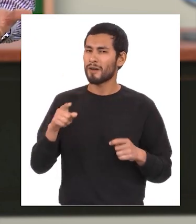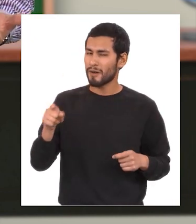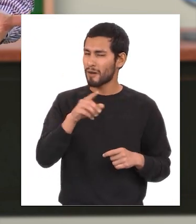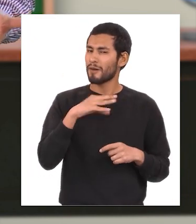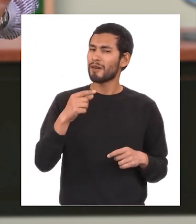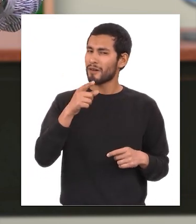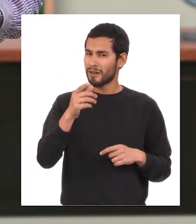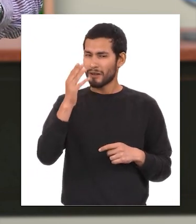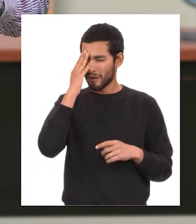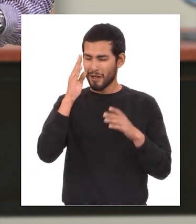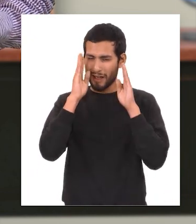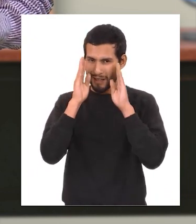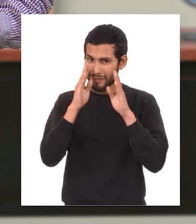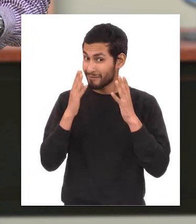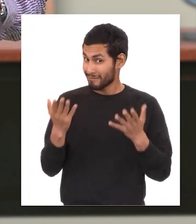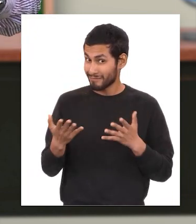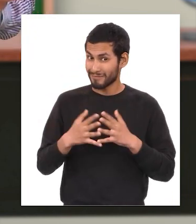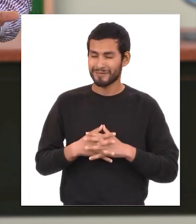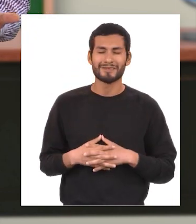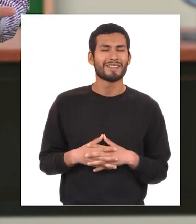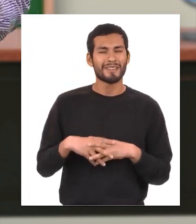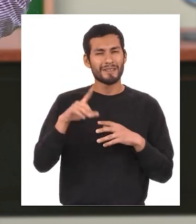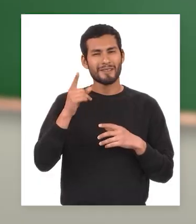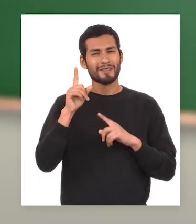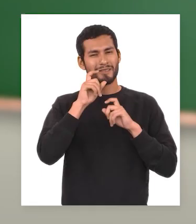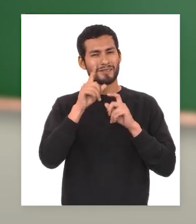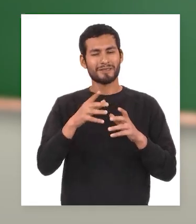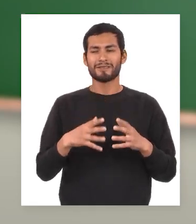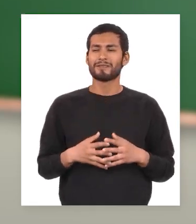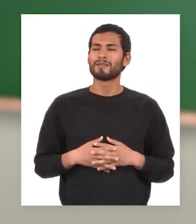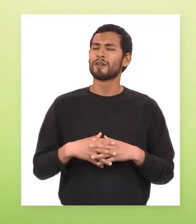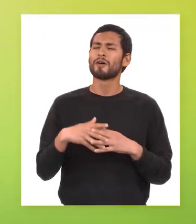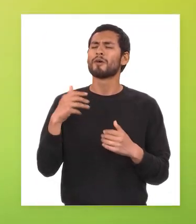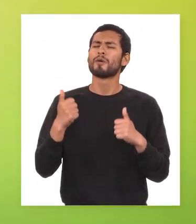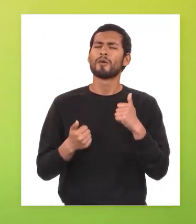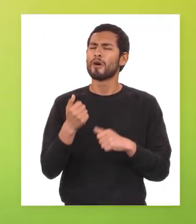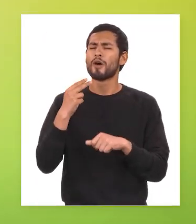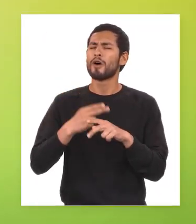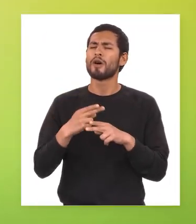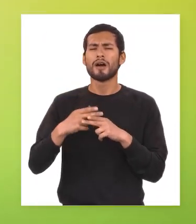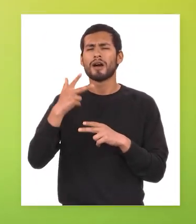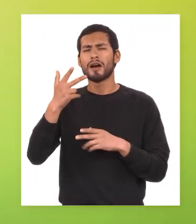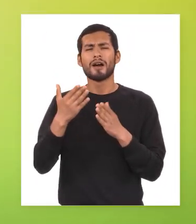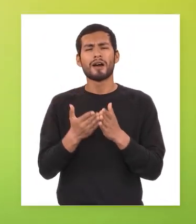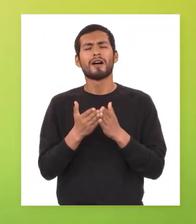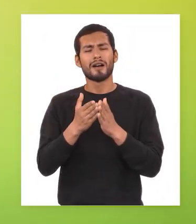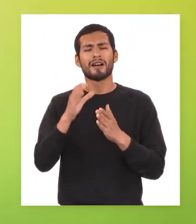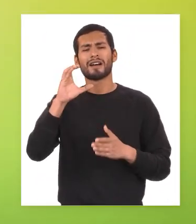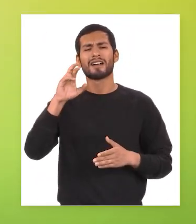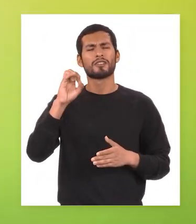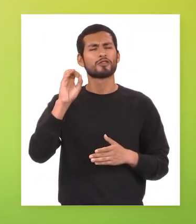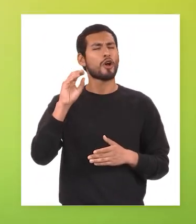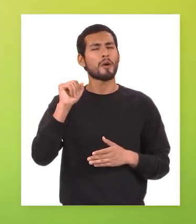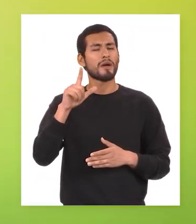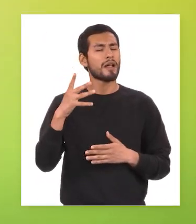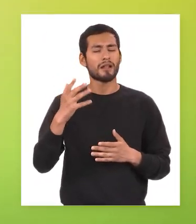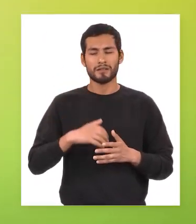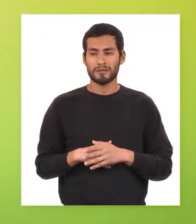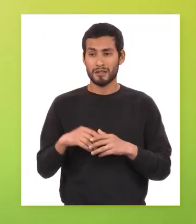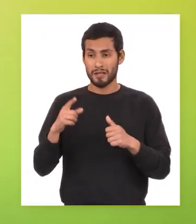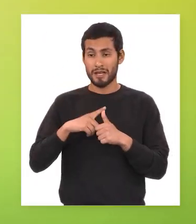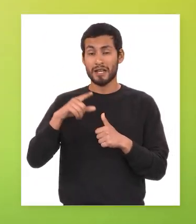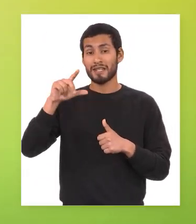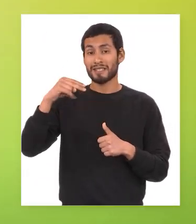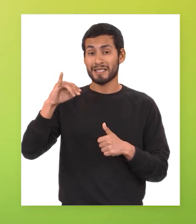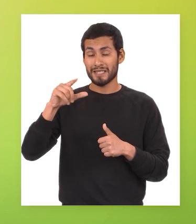mi regalo para ustedes ya que sé que han estado muy atentos no la primera pregunta es cuáles fueron los nombres de las tres embarcaciones de cristóbal colón